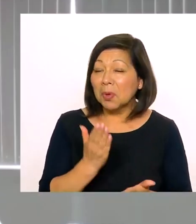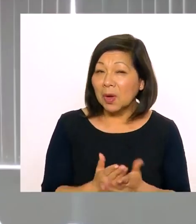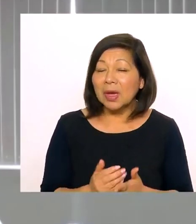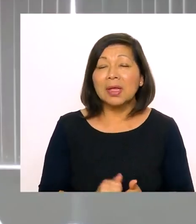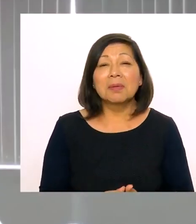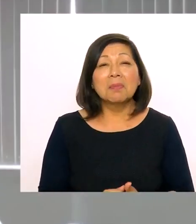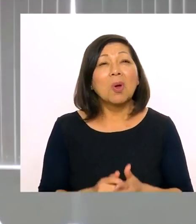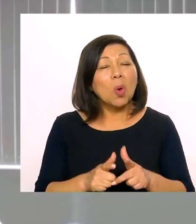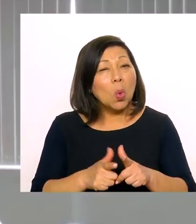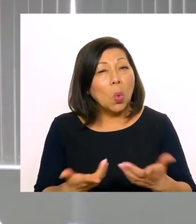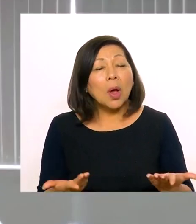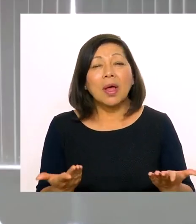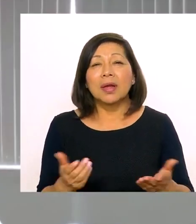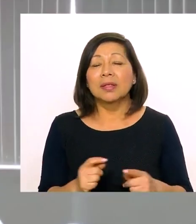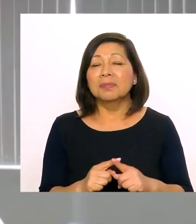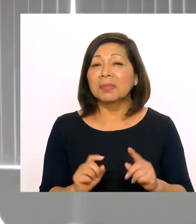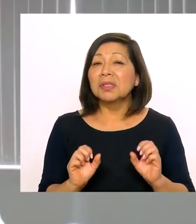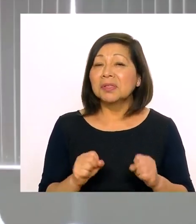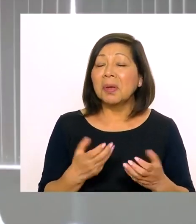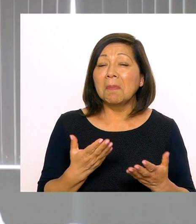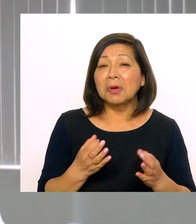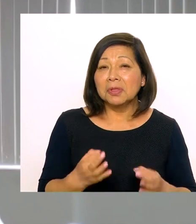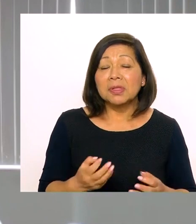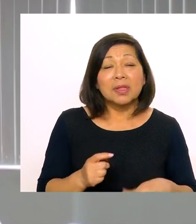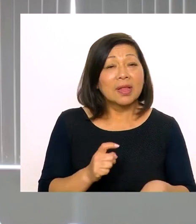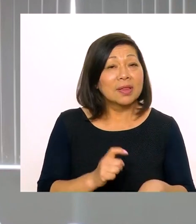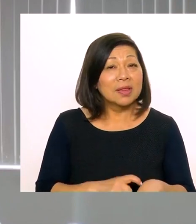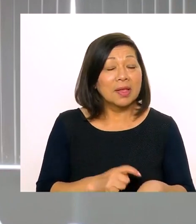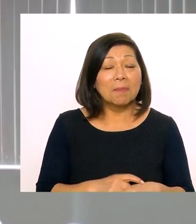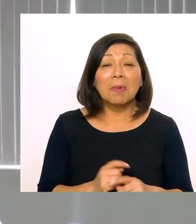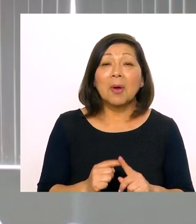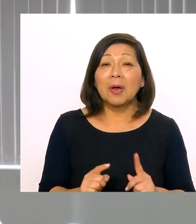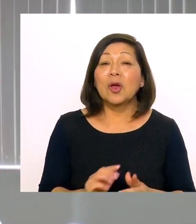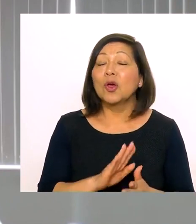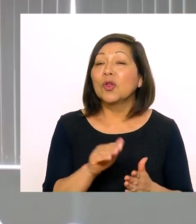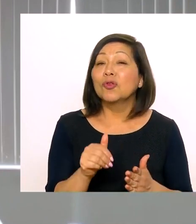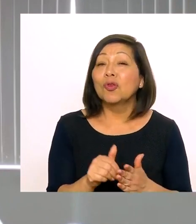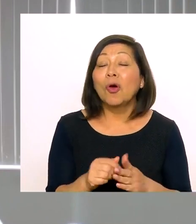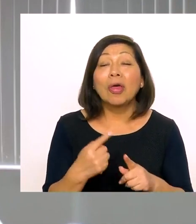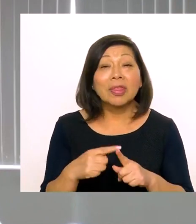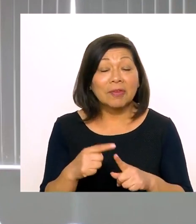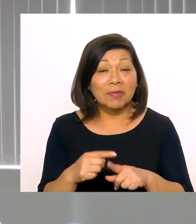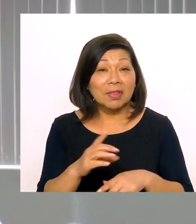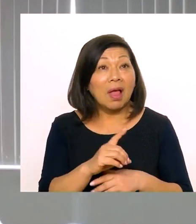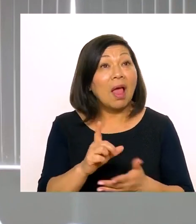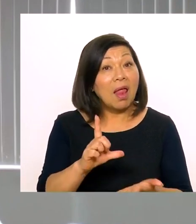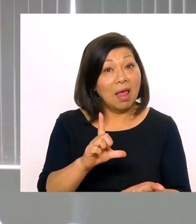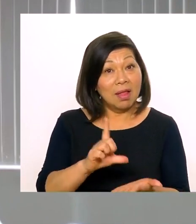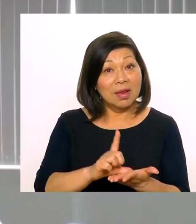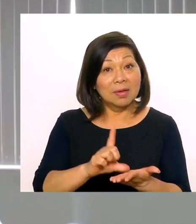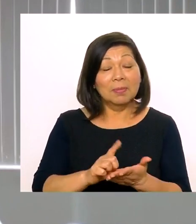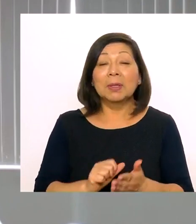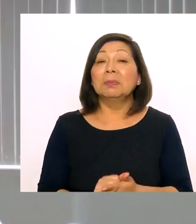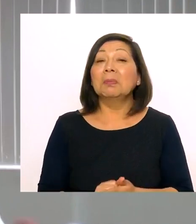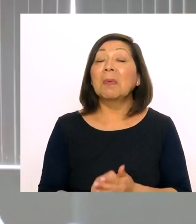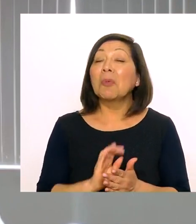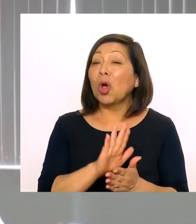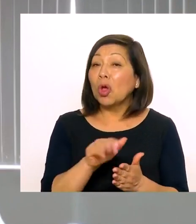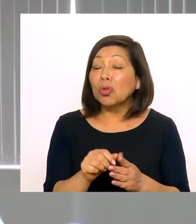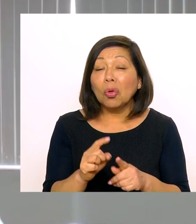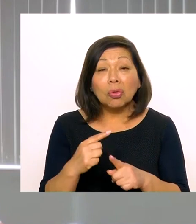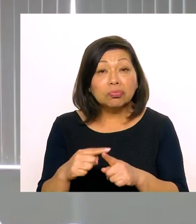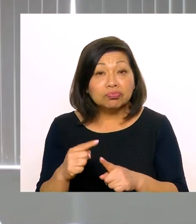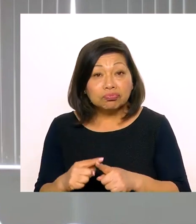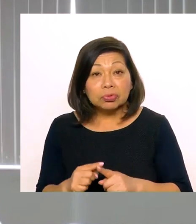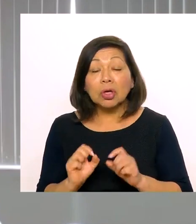siempre las personas con discapacidad tenían problemas, puede tener espacios, ubicaciones, ya no sea por cierto momento, cierta fecha, sino que todos los distritos, sobre